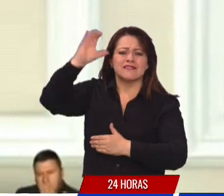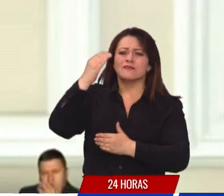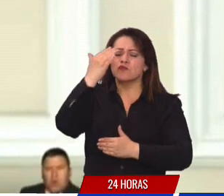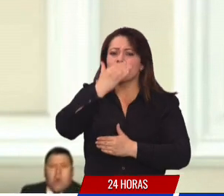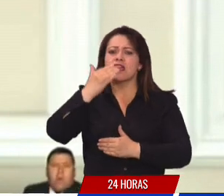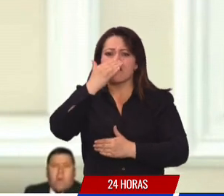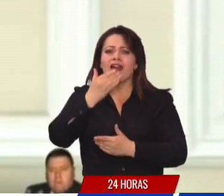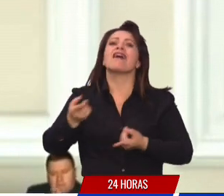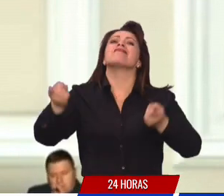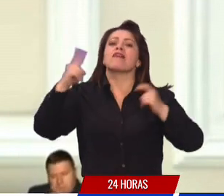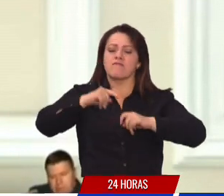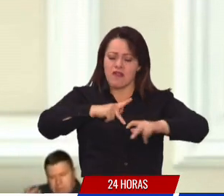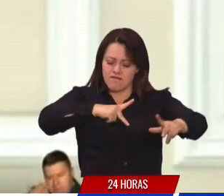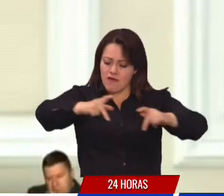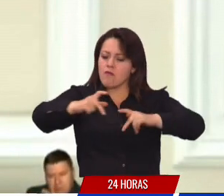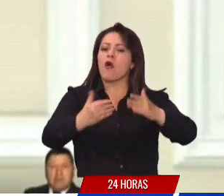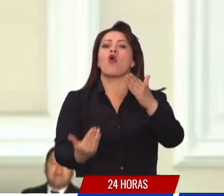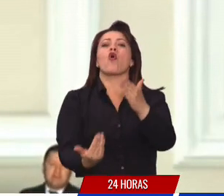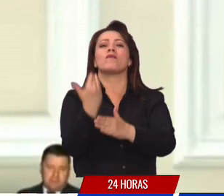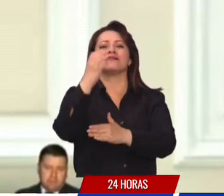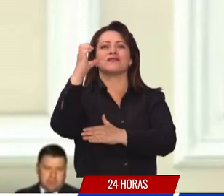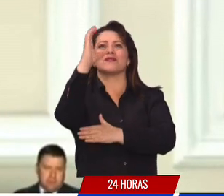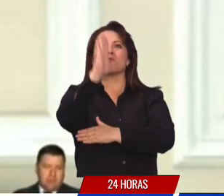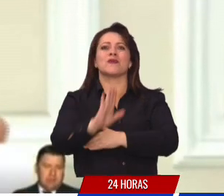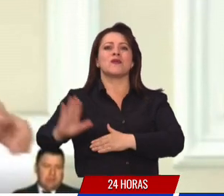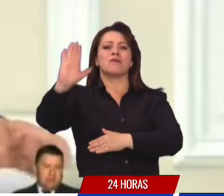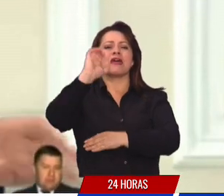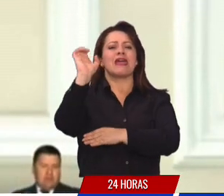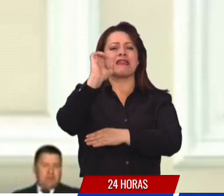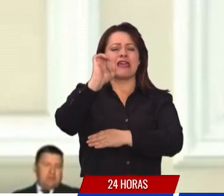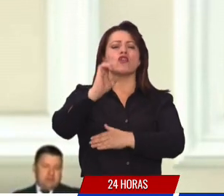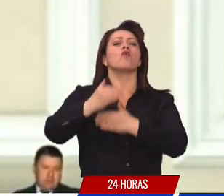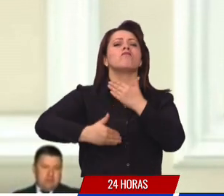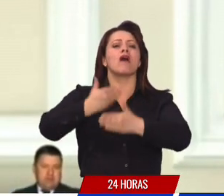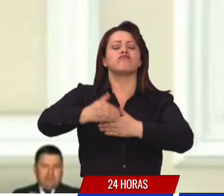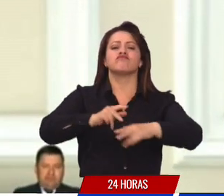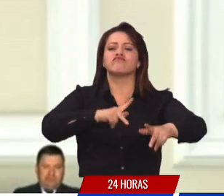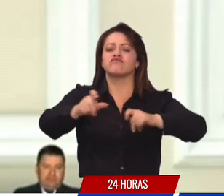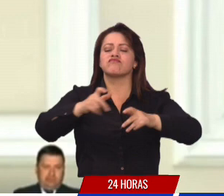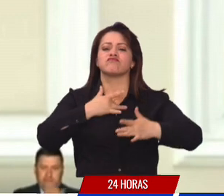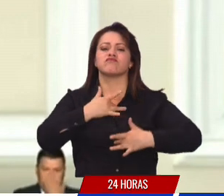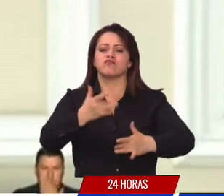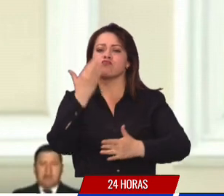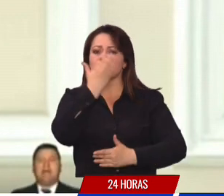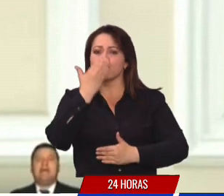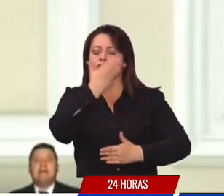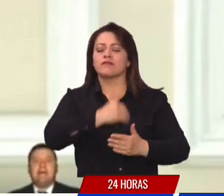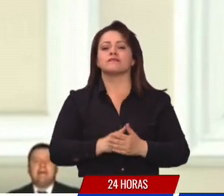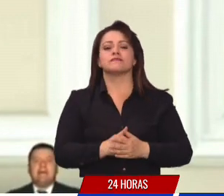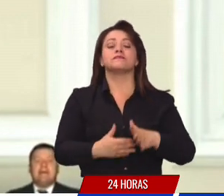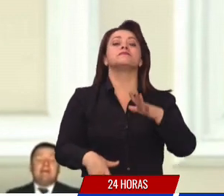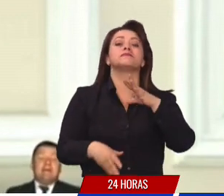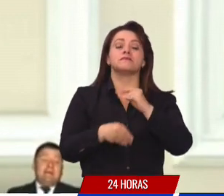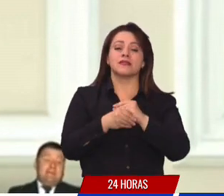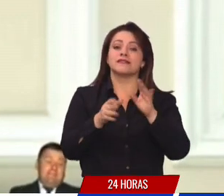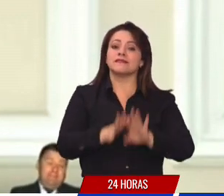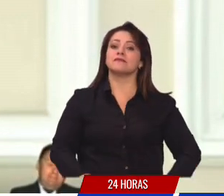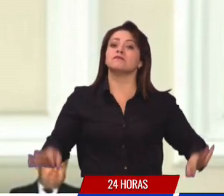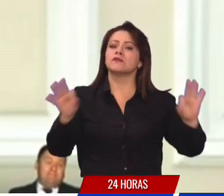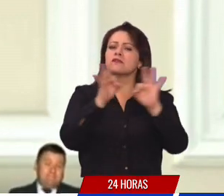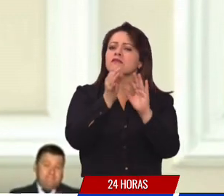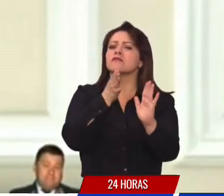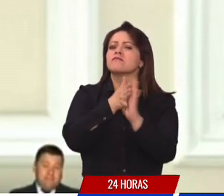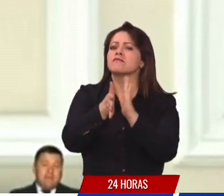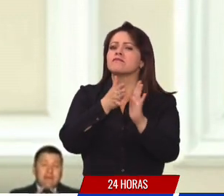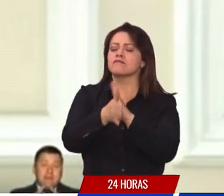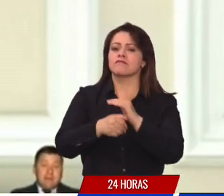número pequeño, también estaremos iniciando en el enero procesos de de vacunación de prueba. Igualmente es importante decir